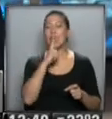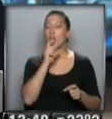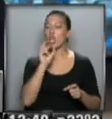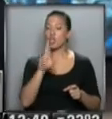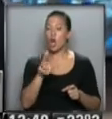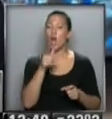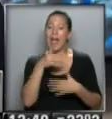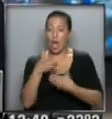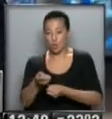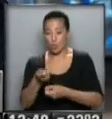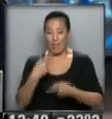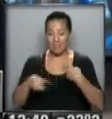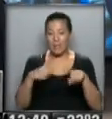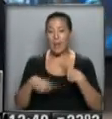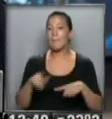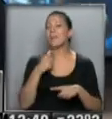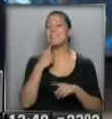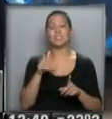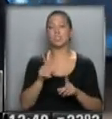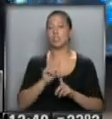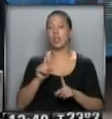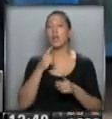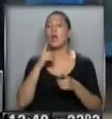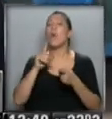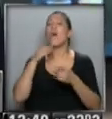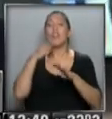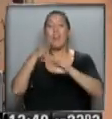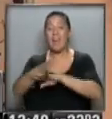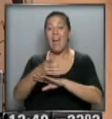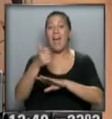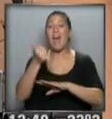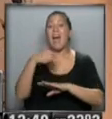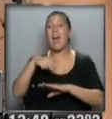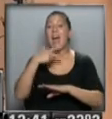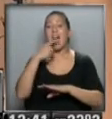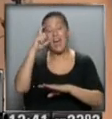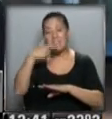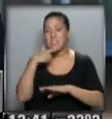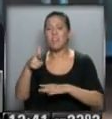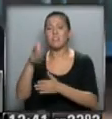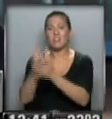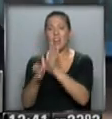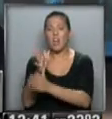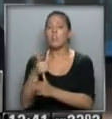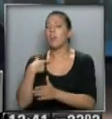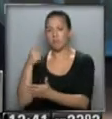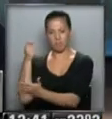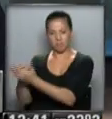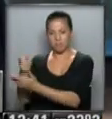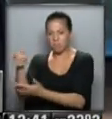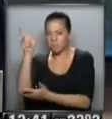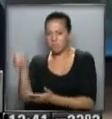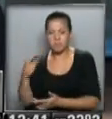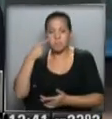se va a la ANSES y se hace el trámite de manera absolutamente gratuita. Y si no, que lo denuncien, porque efectivamente nosotros estamos para